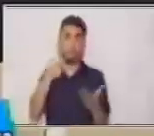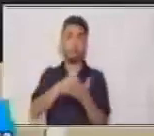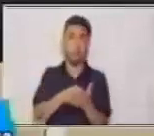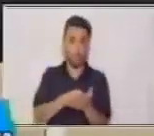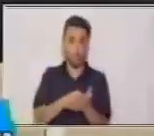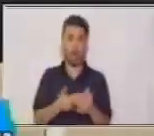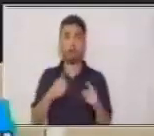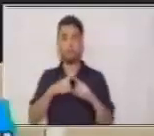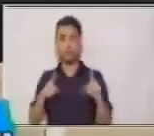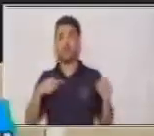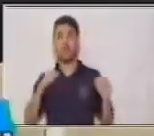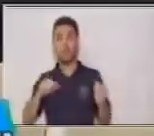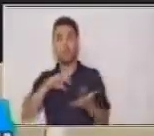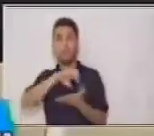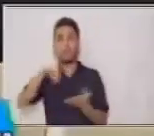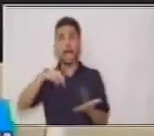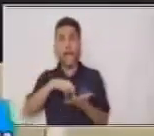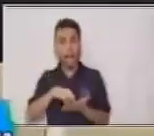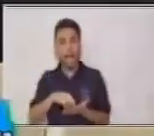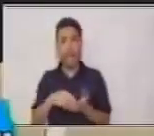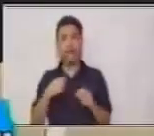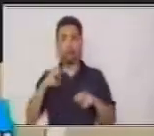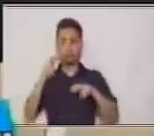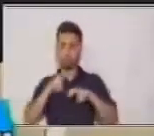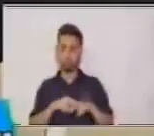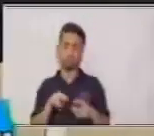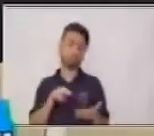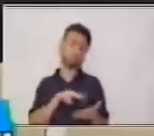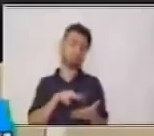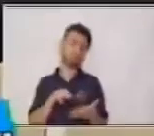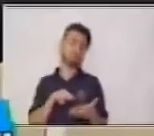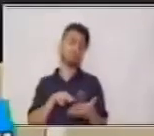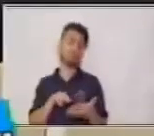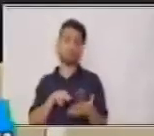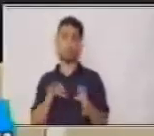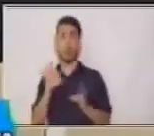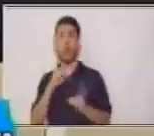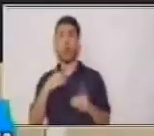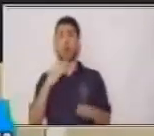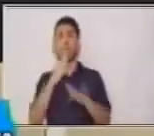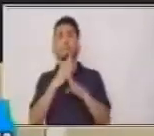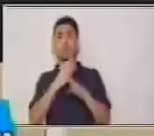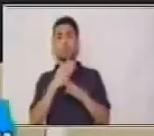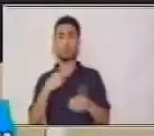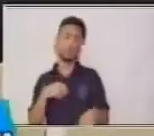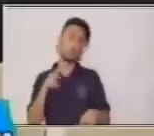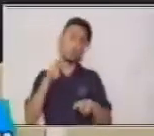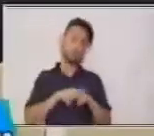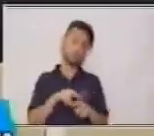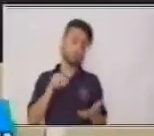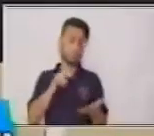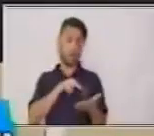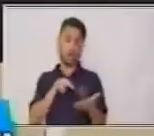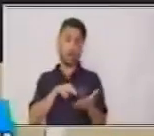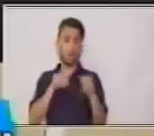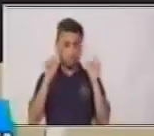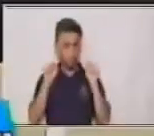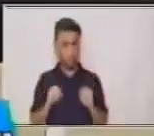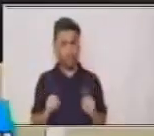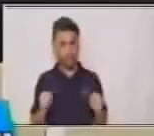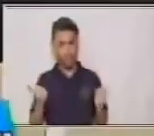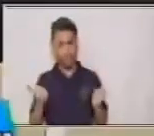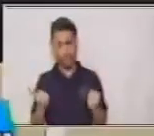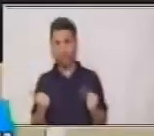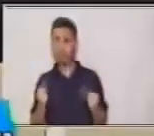banca o en la camioneta y tomar algo para leer. Y leer subtítulos,